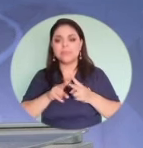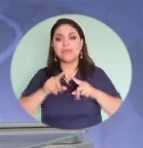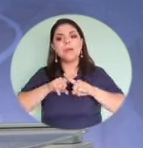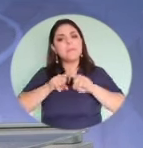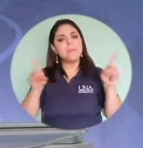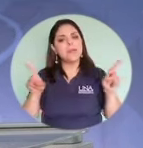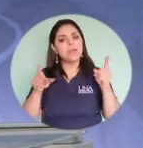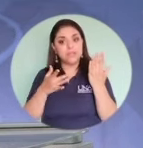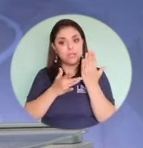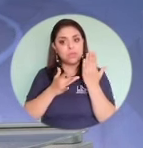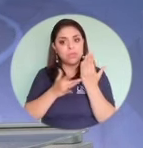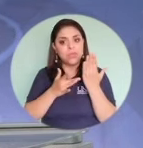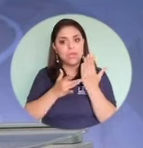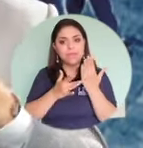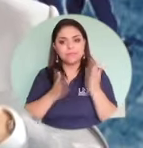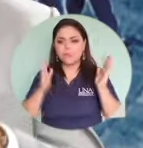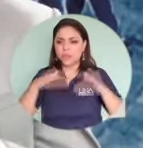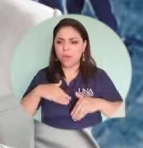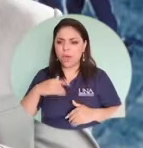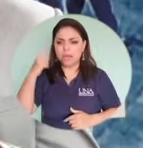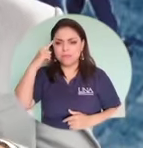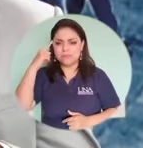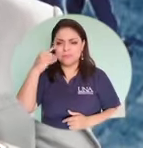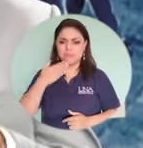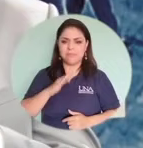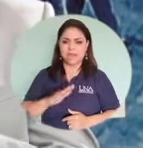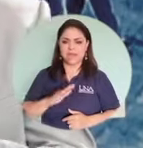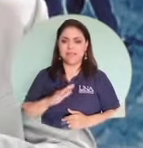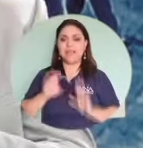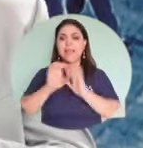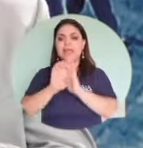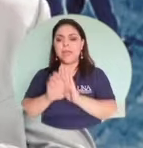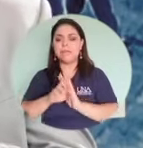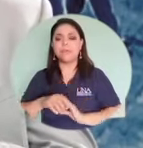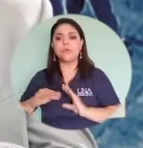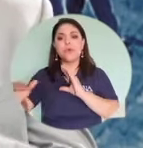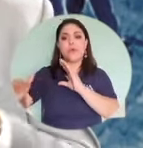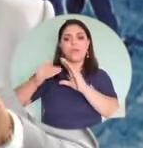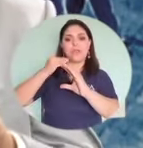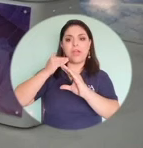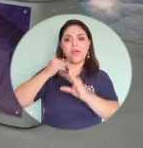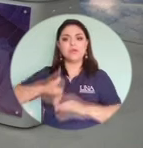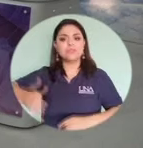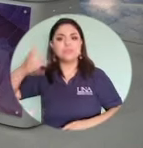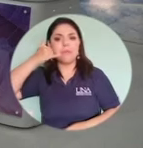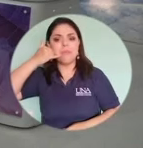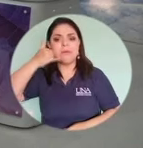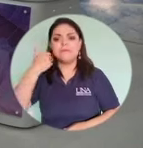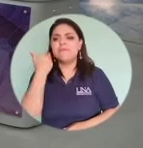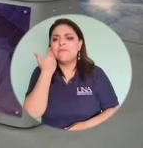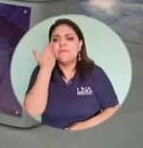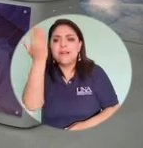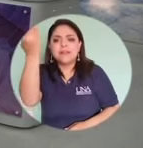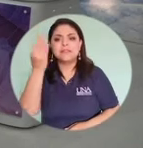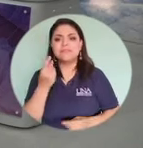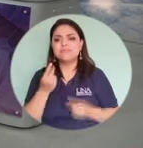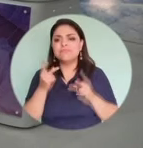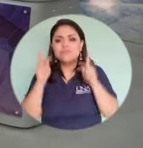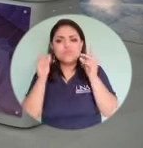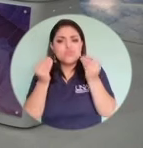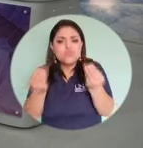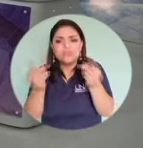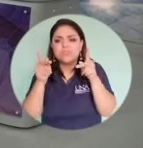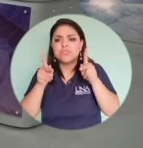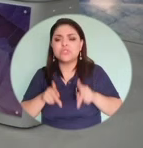en el ámbito tecnológico porque reciben un correo o reciben una llamada y fácilmente muchos usuarios están viéndose